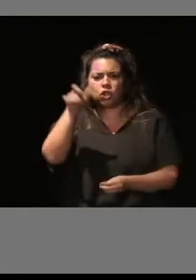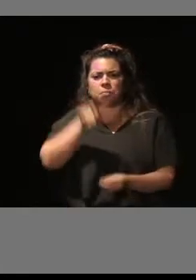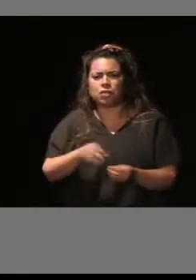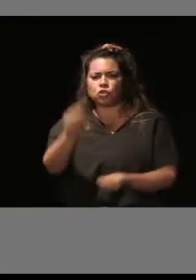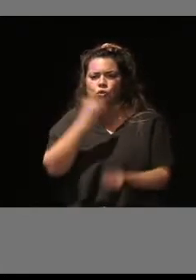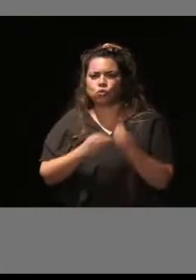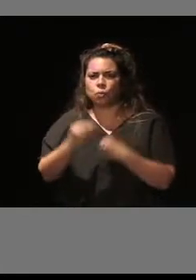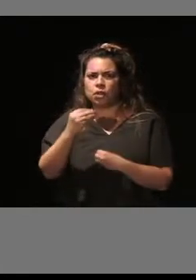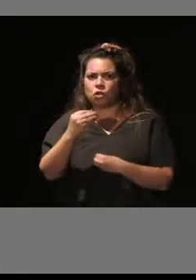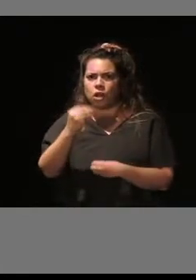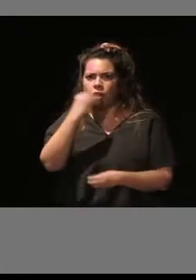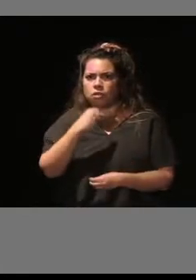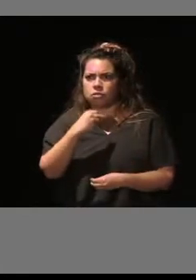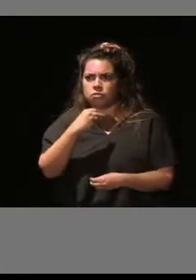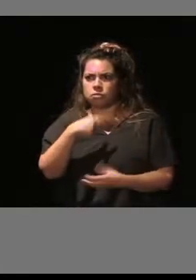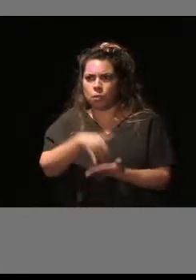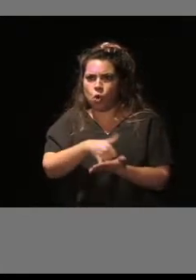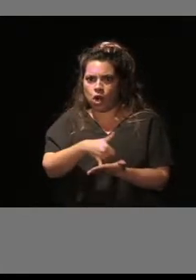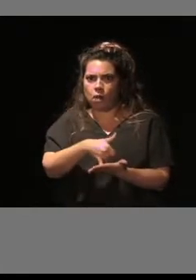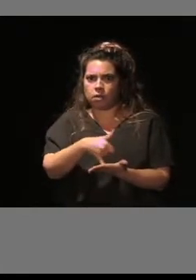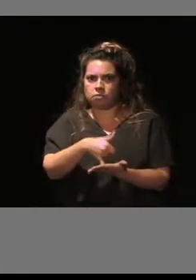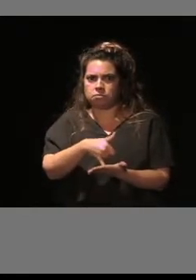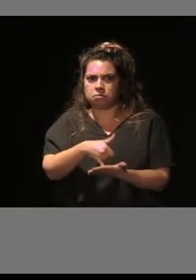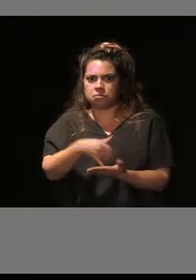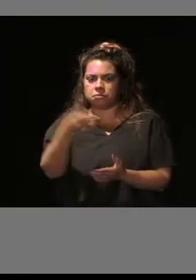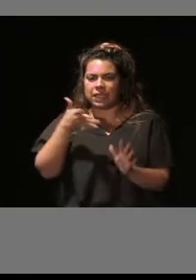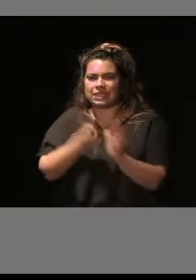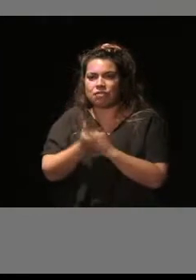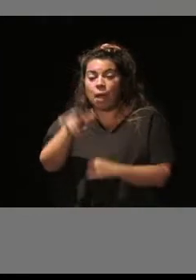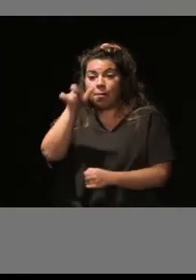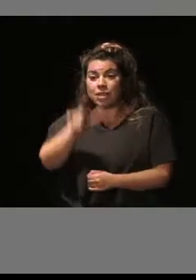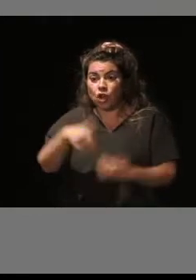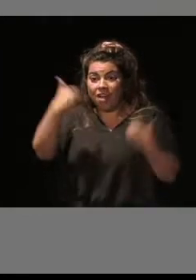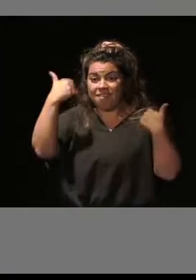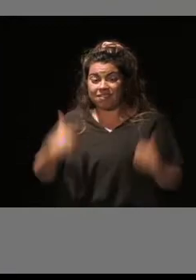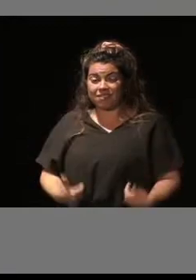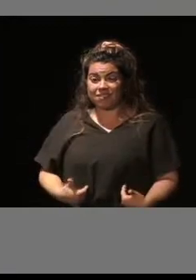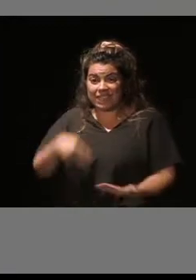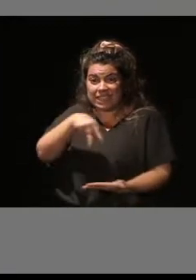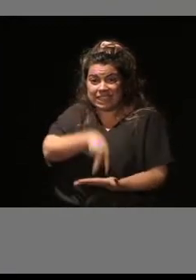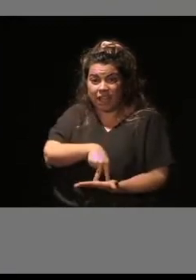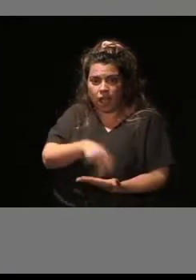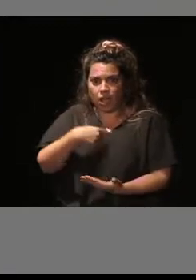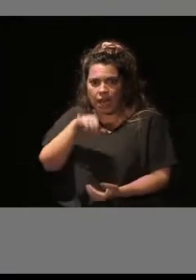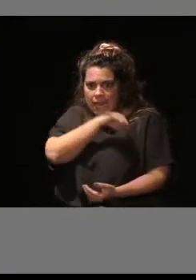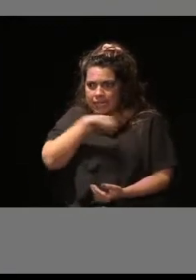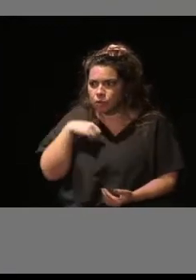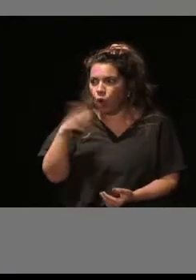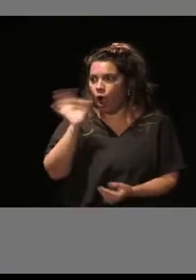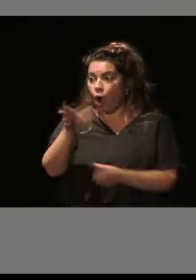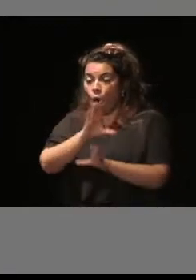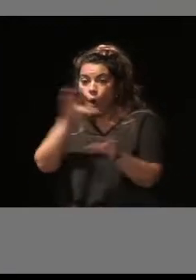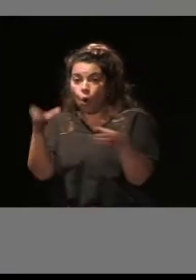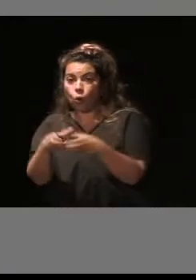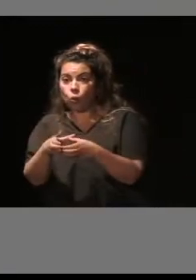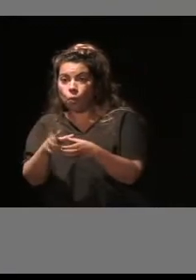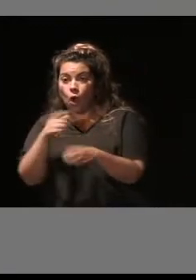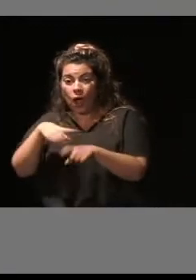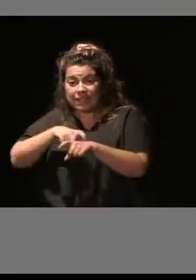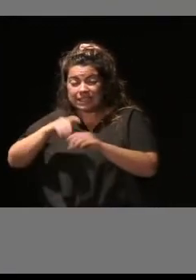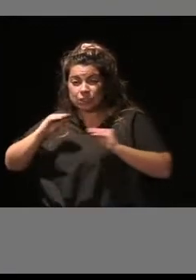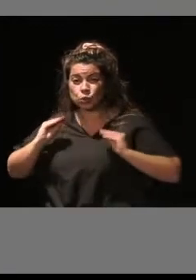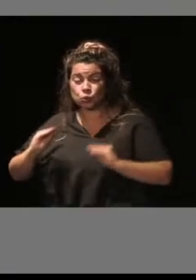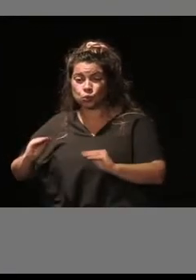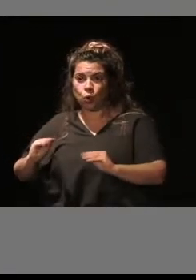vulnerable como aquellas personas físicas que, de forma individual o colectiva, por sus características,